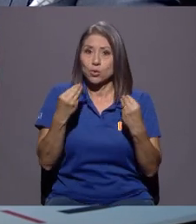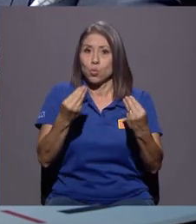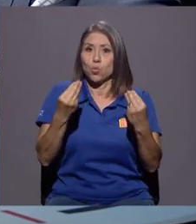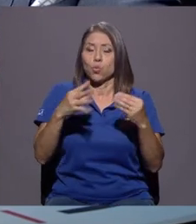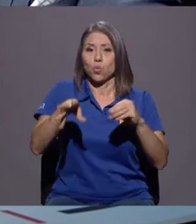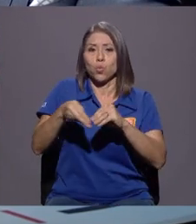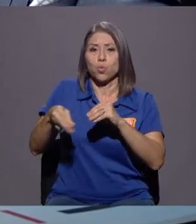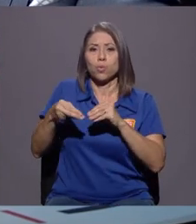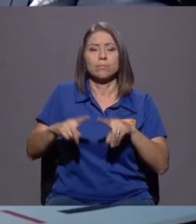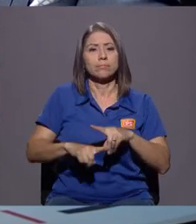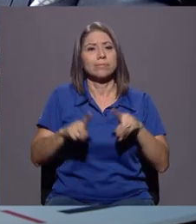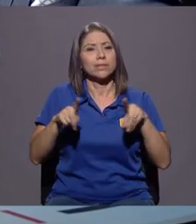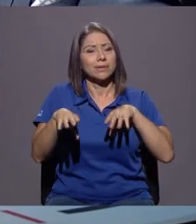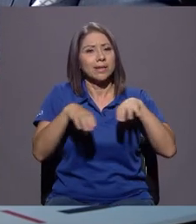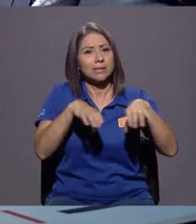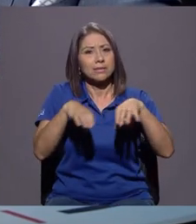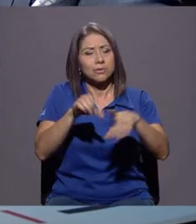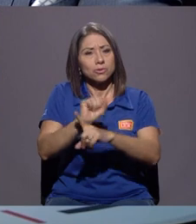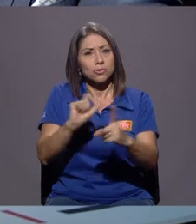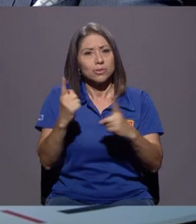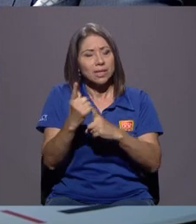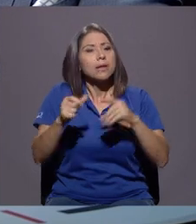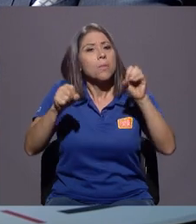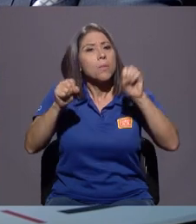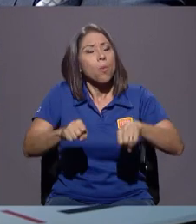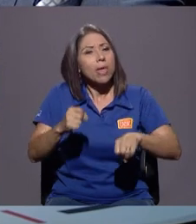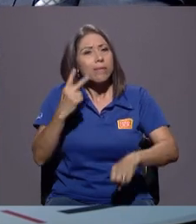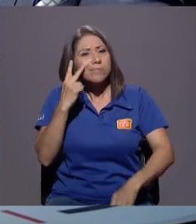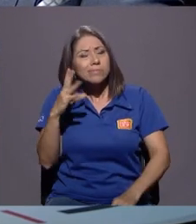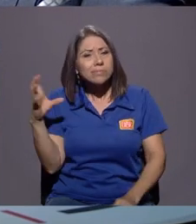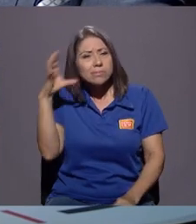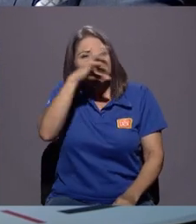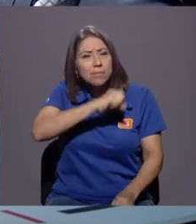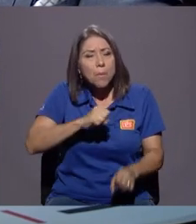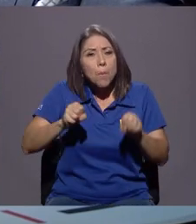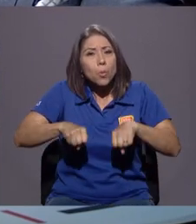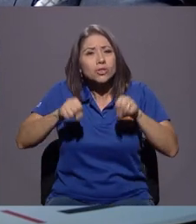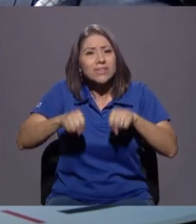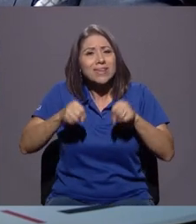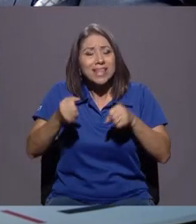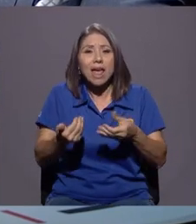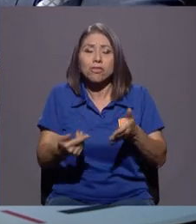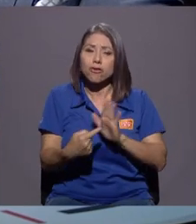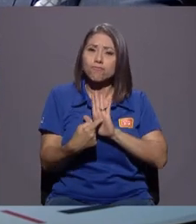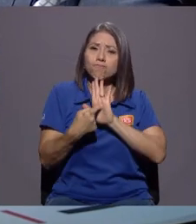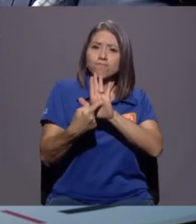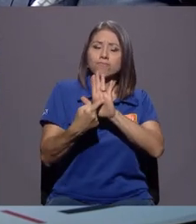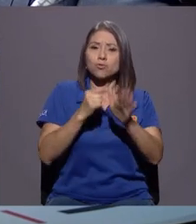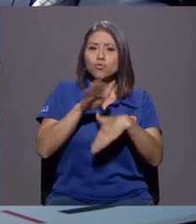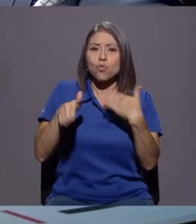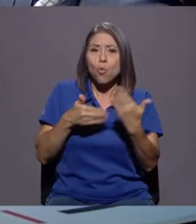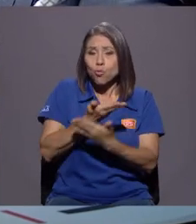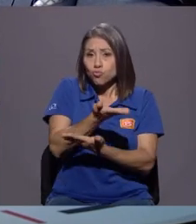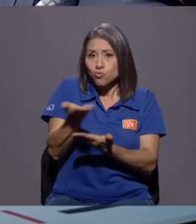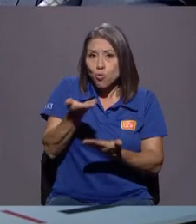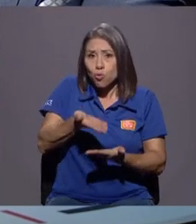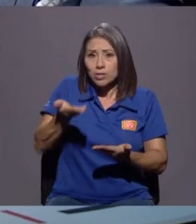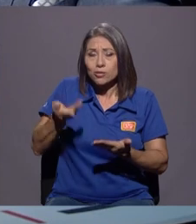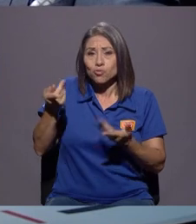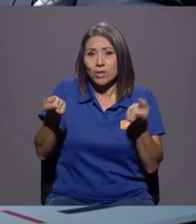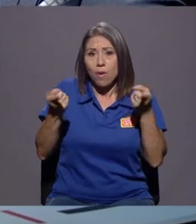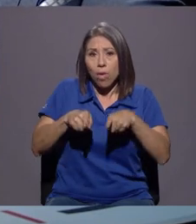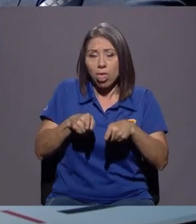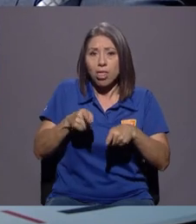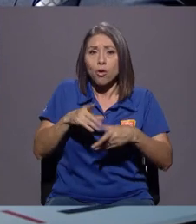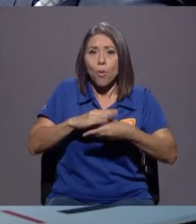es donde uno podría notar la posibilidad de reivindicación de todas estas cosas que usted me comenta, ¿verdad?, que están asociadas con reforma fiscal,